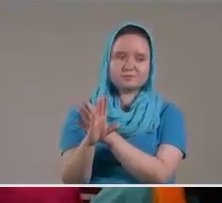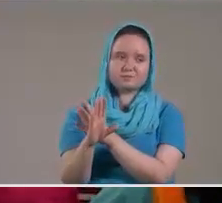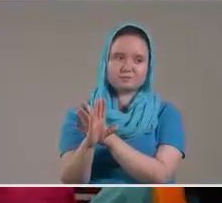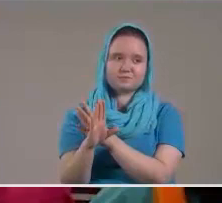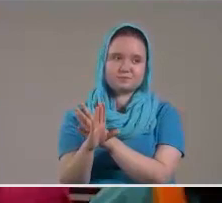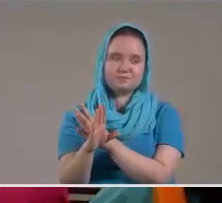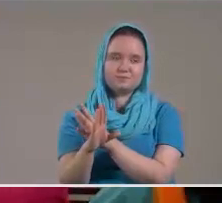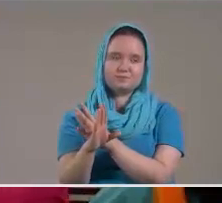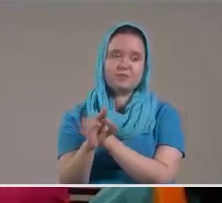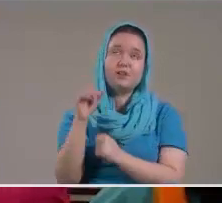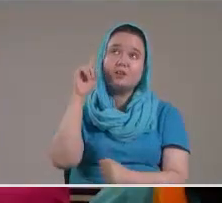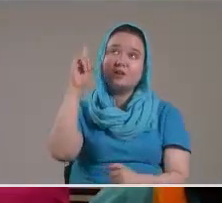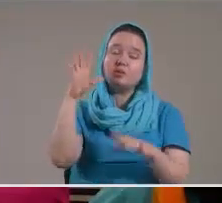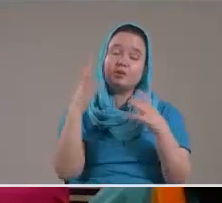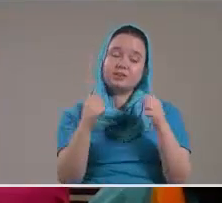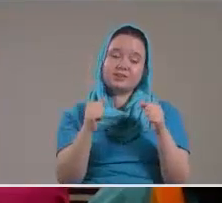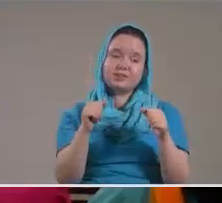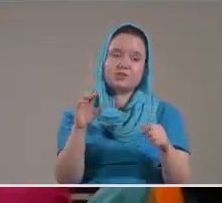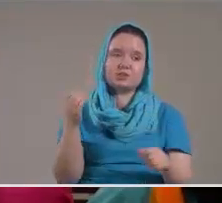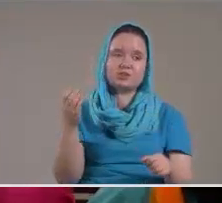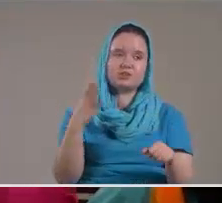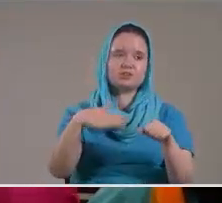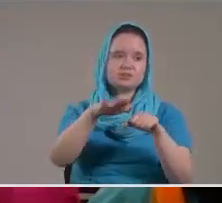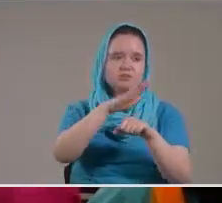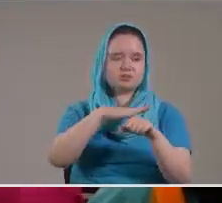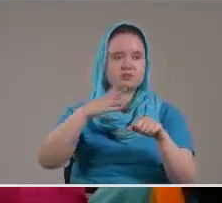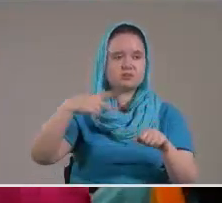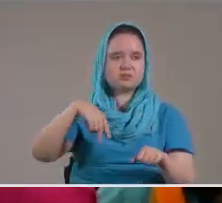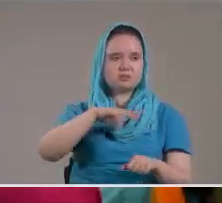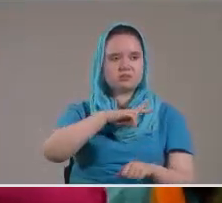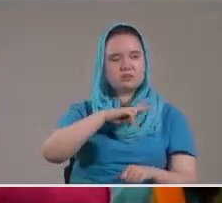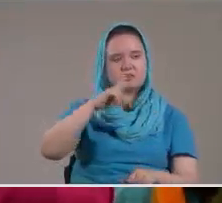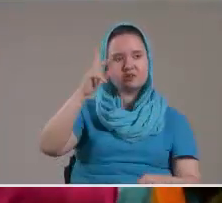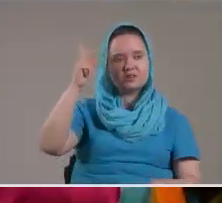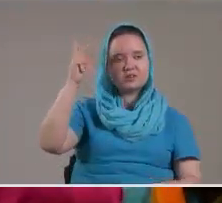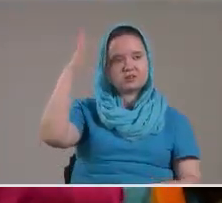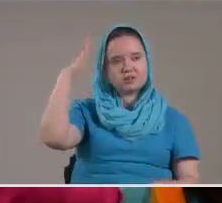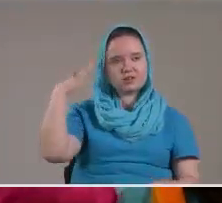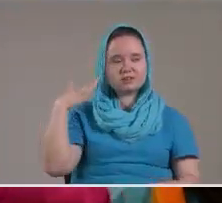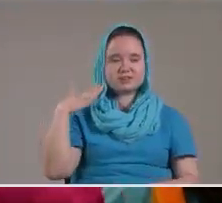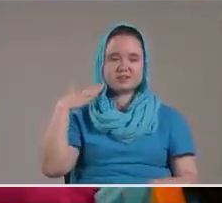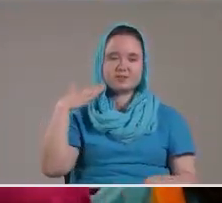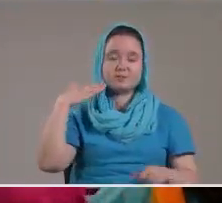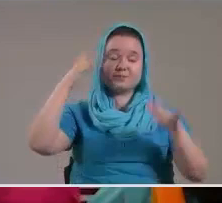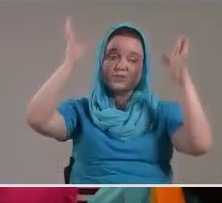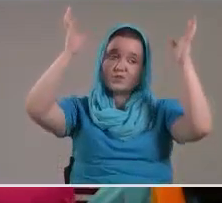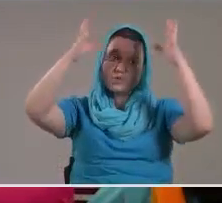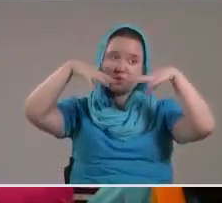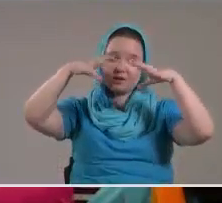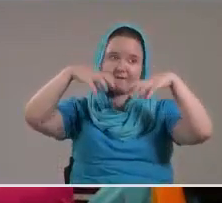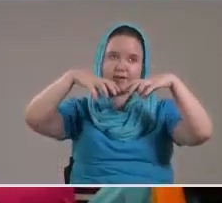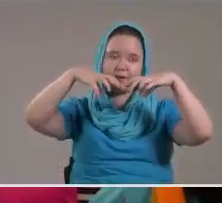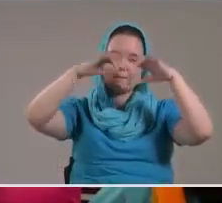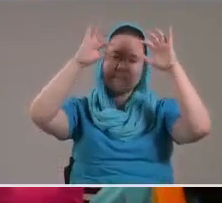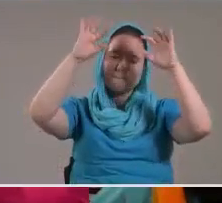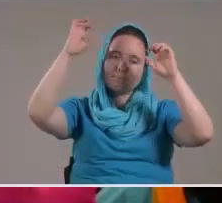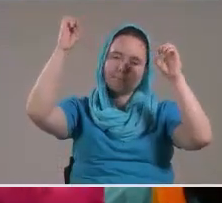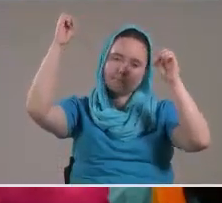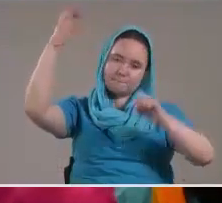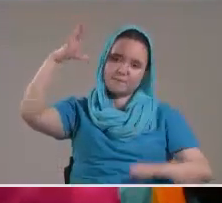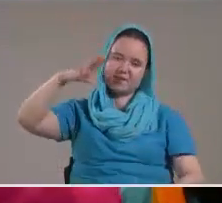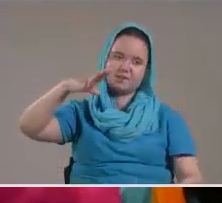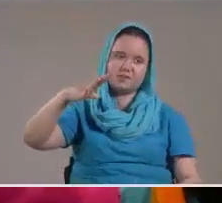Y has hecho Que sobre nuestra Cabeza Llueva Bendiciones